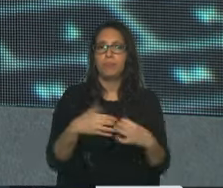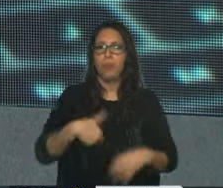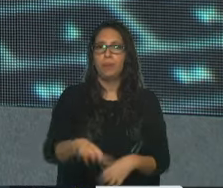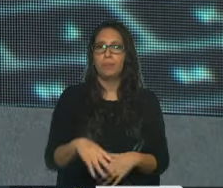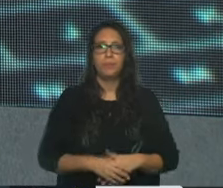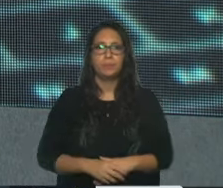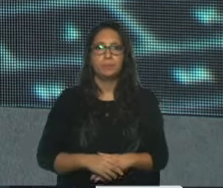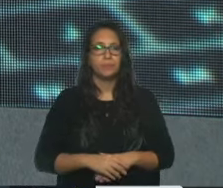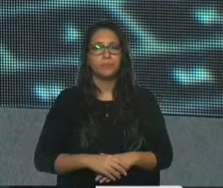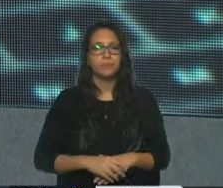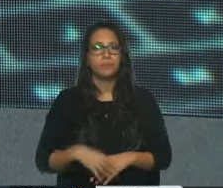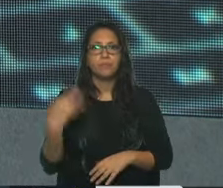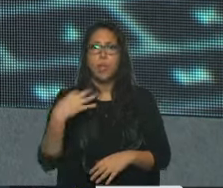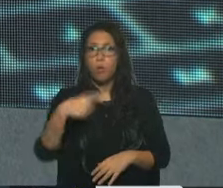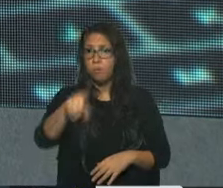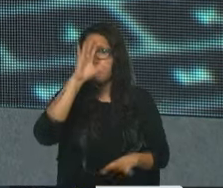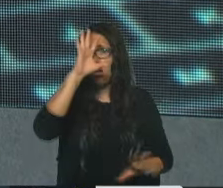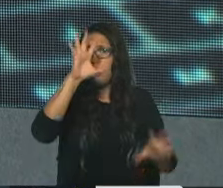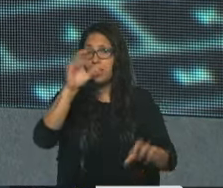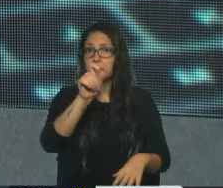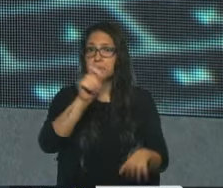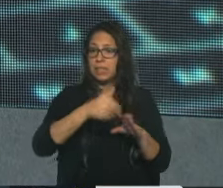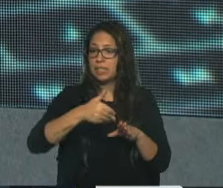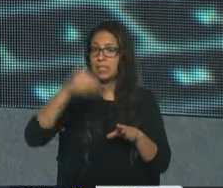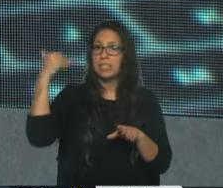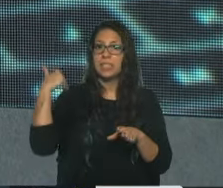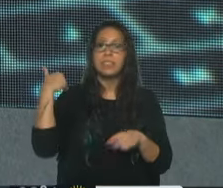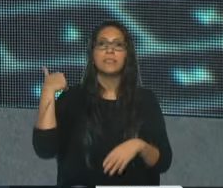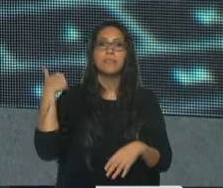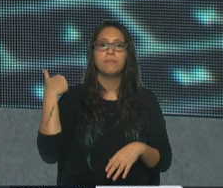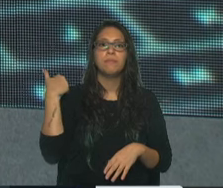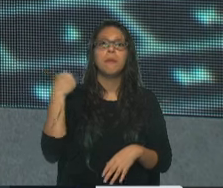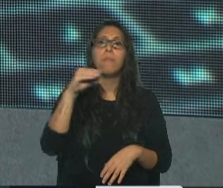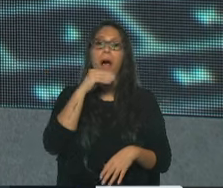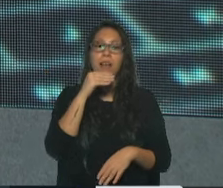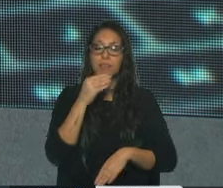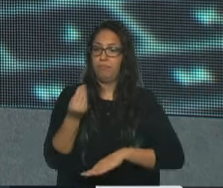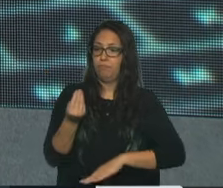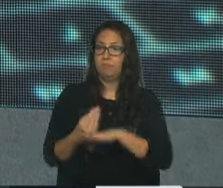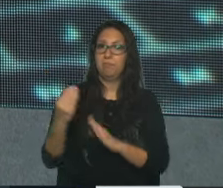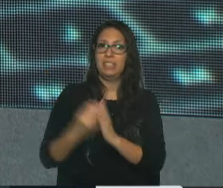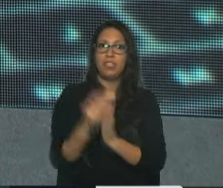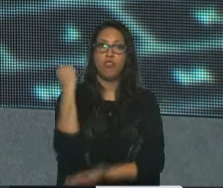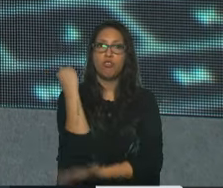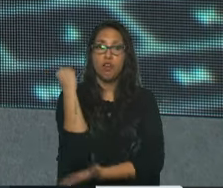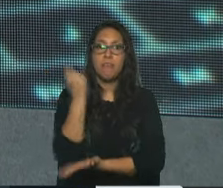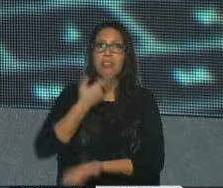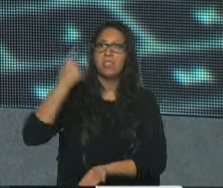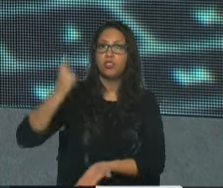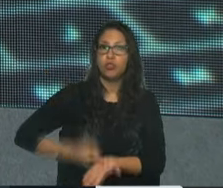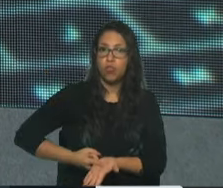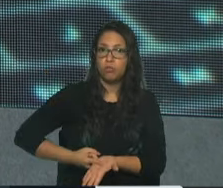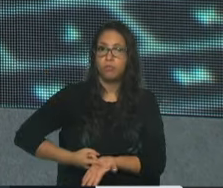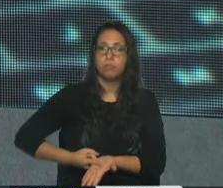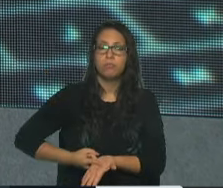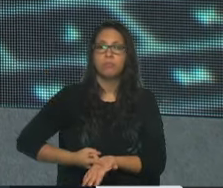Bueno, recordarás que en los últimos meses de Sergio Massa como Ministro de Economía se tomó una decisión que era la de otorgar